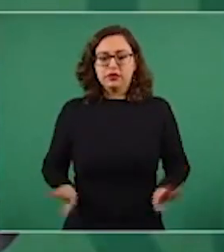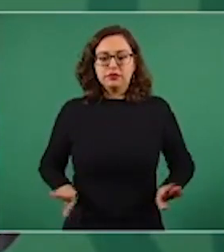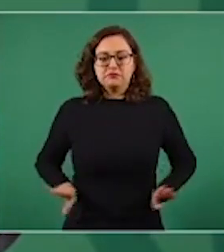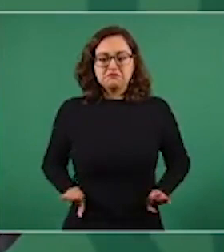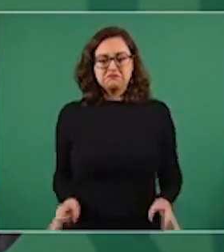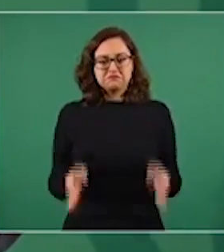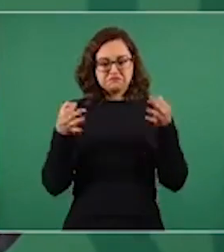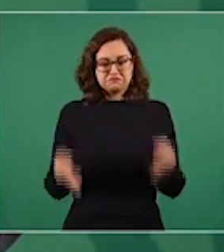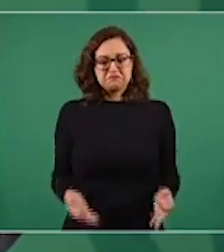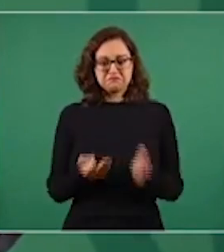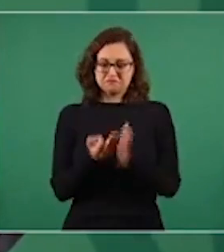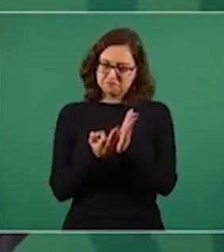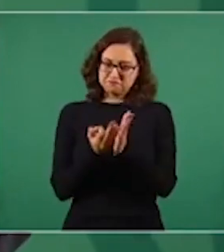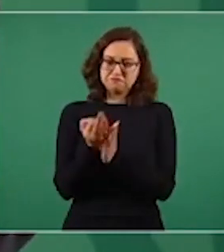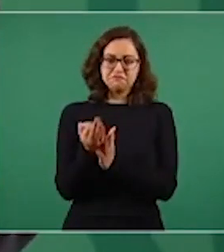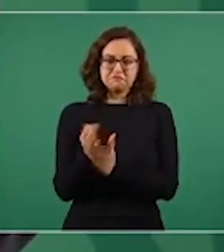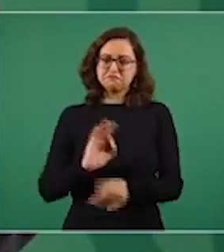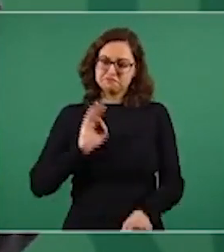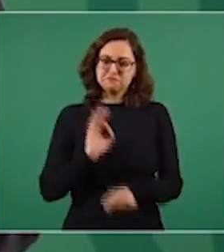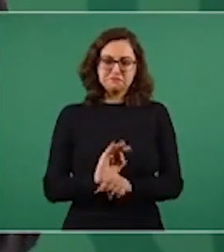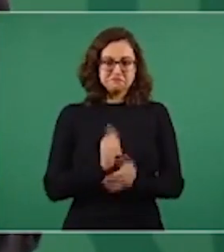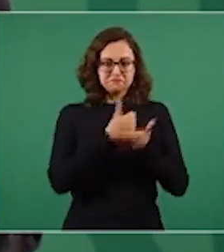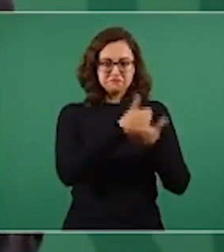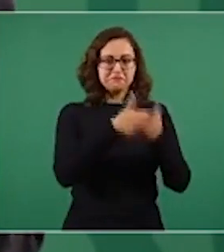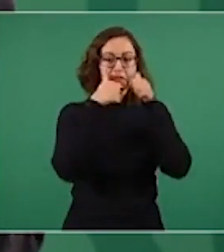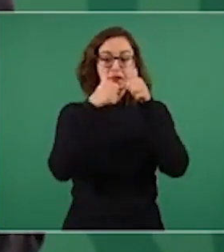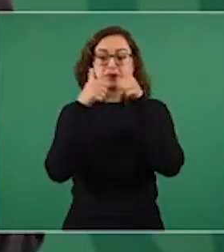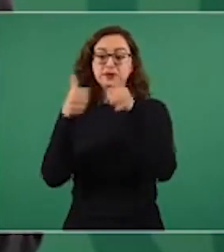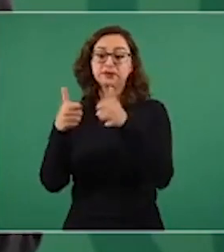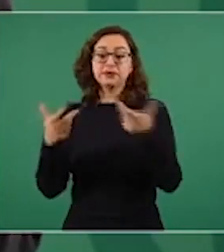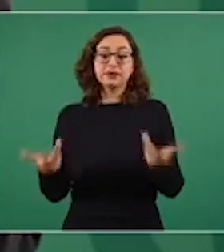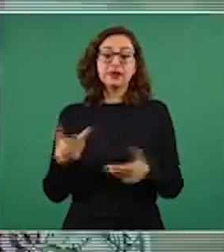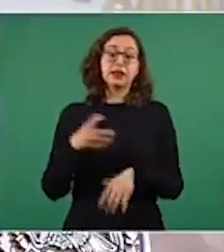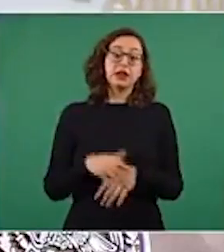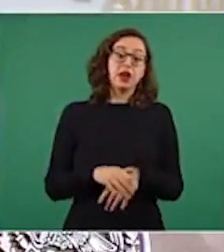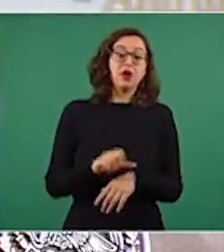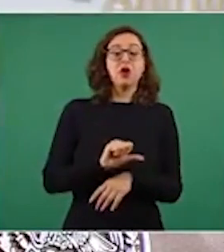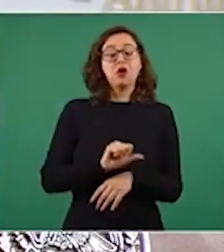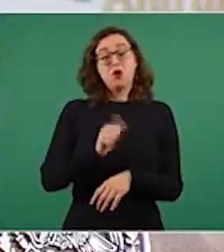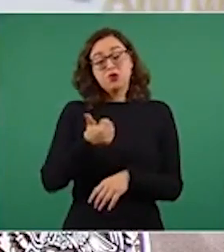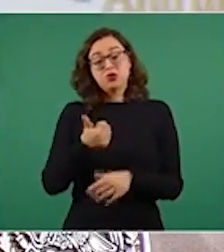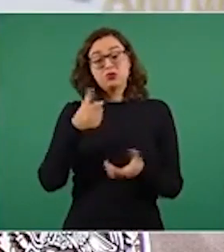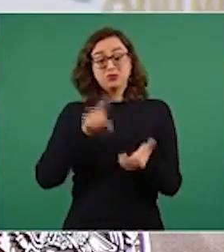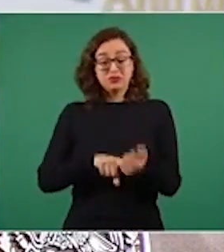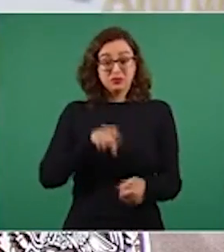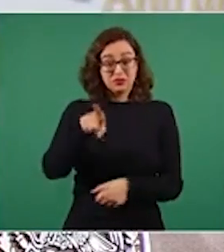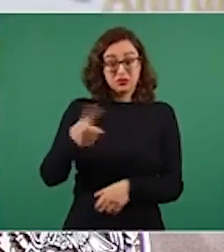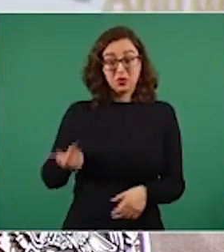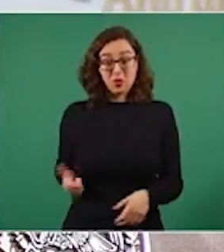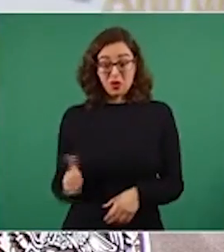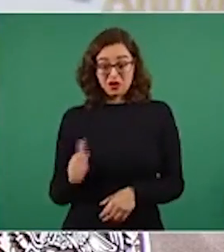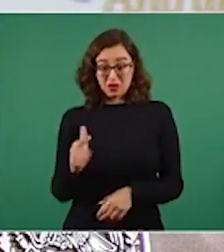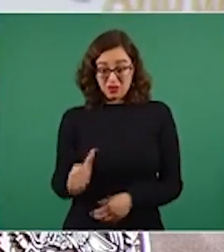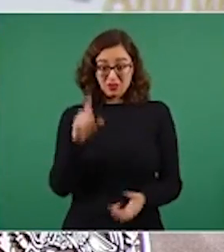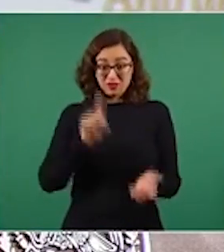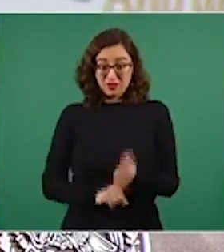seguro que va a actuar y lo demás es un llamado muy respetuoso al gobierno de Guanajuato